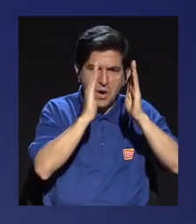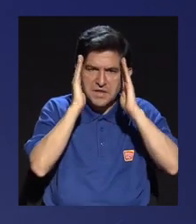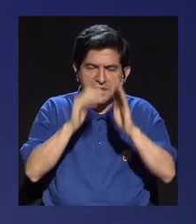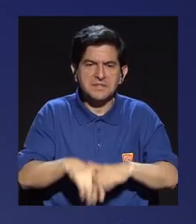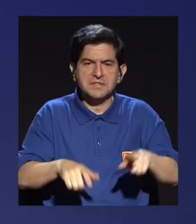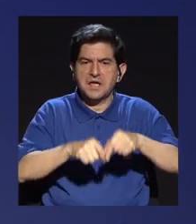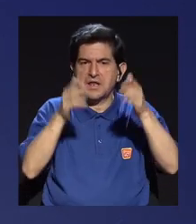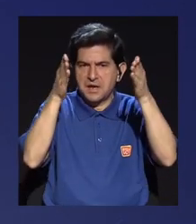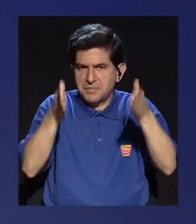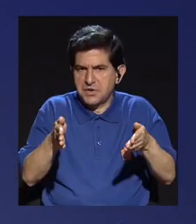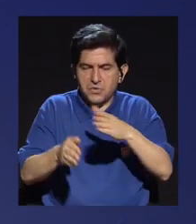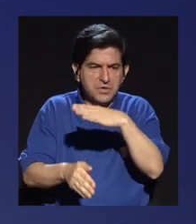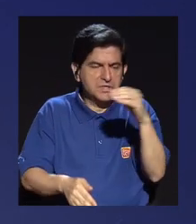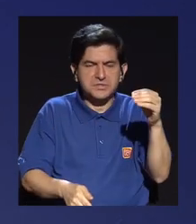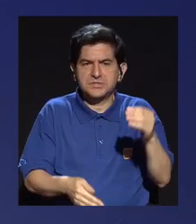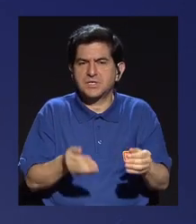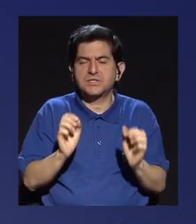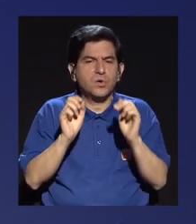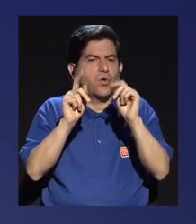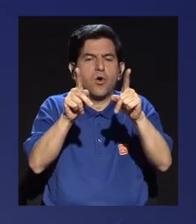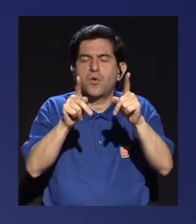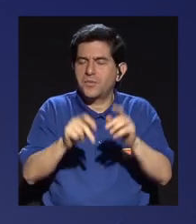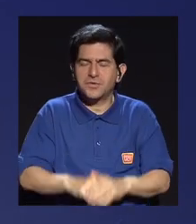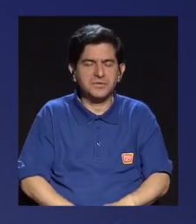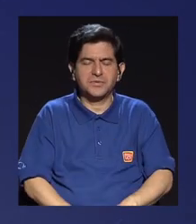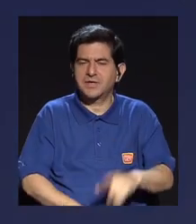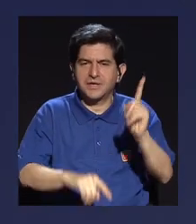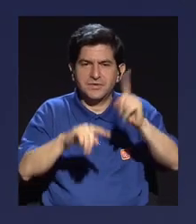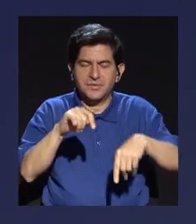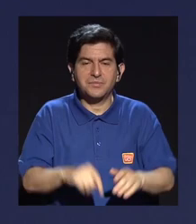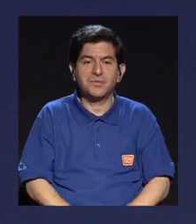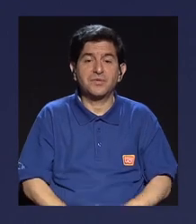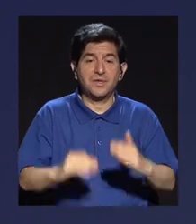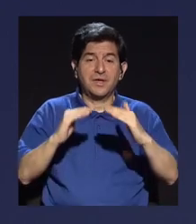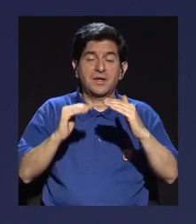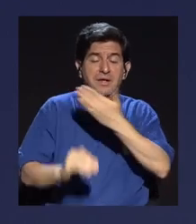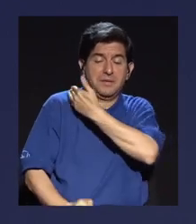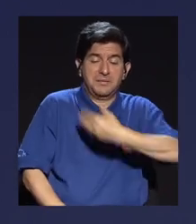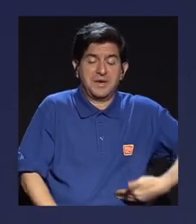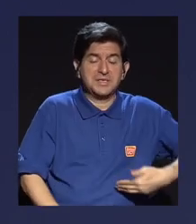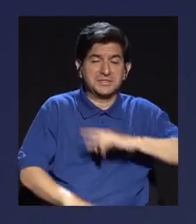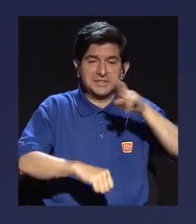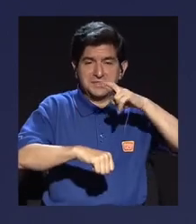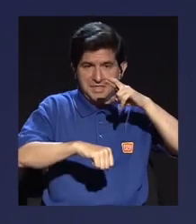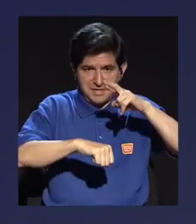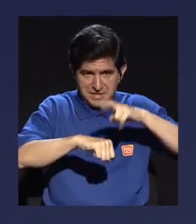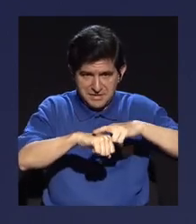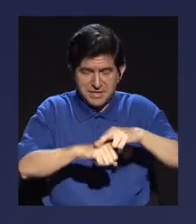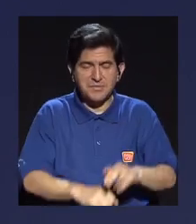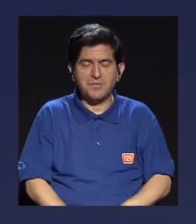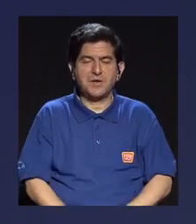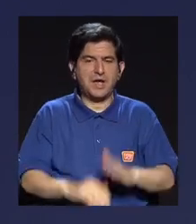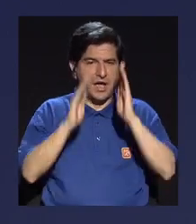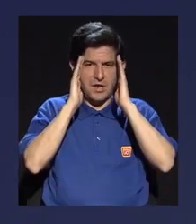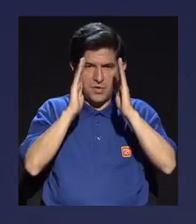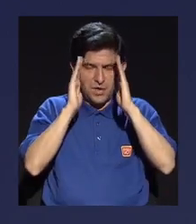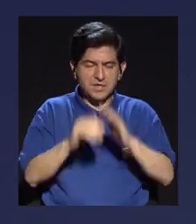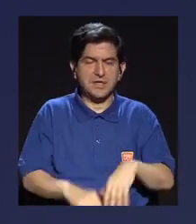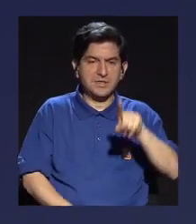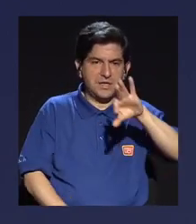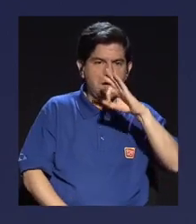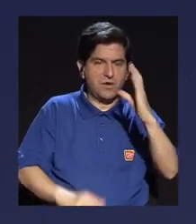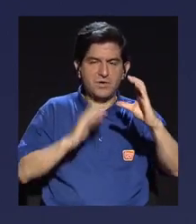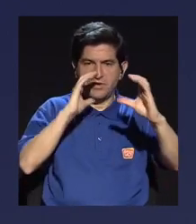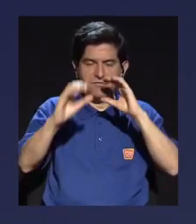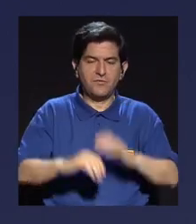dan la posibilidad de espacios en casa Bueno, presidente de la República que se niega a atender a un medio durante tres años, tres años y